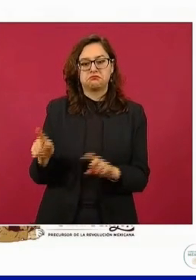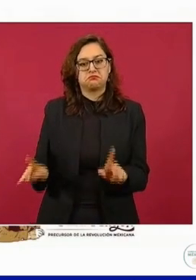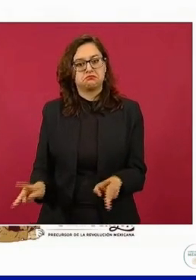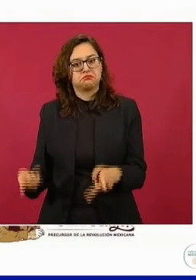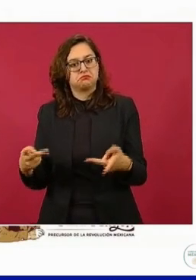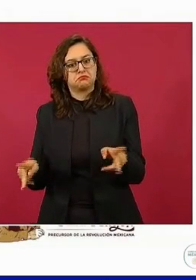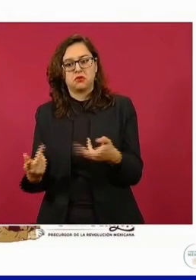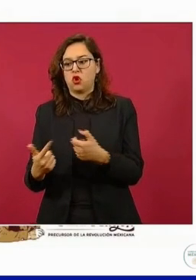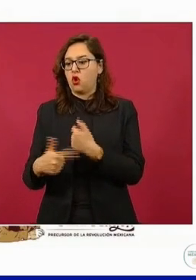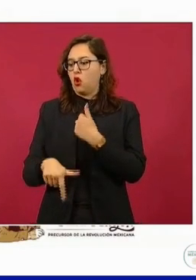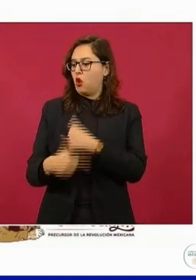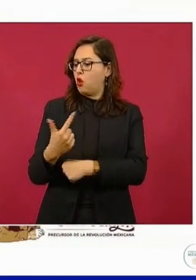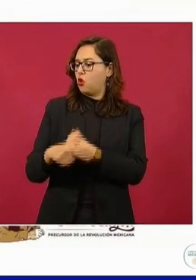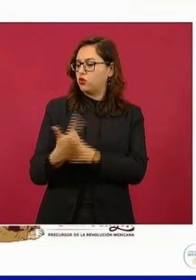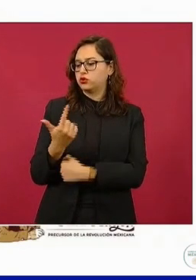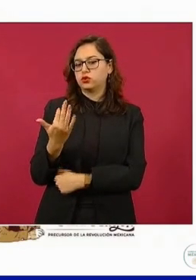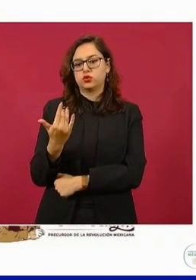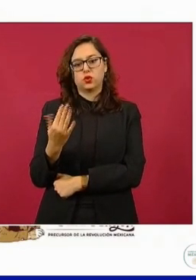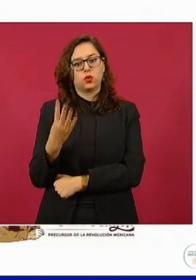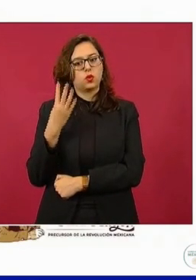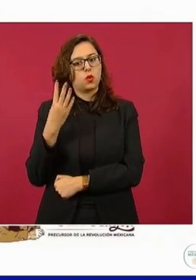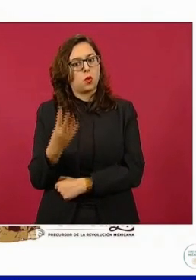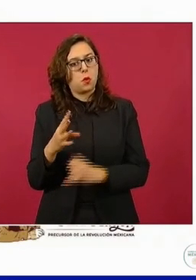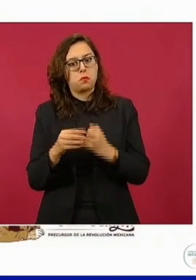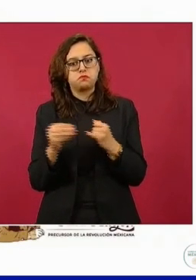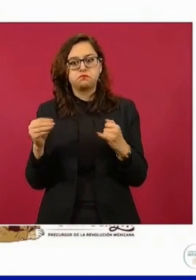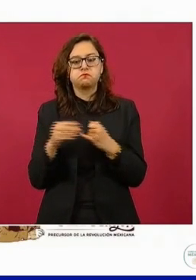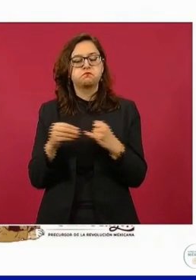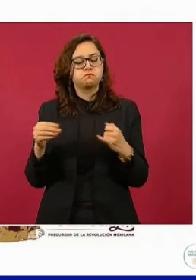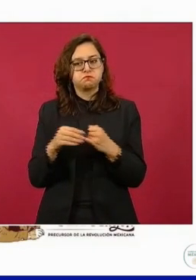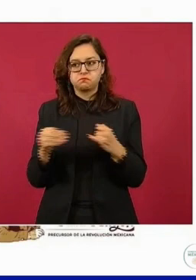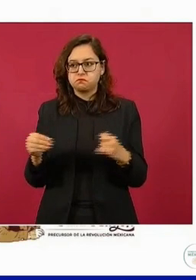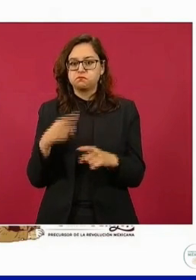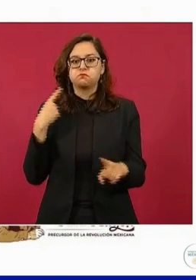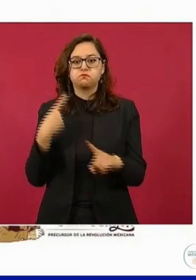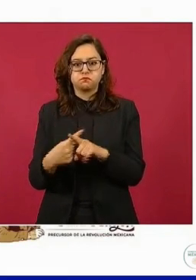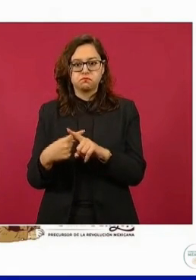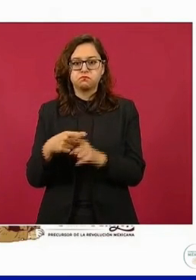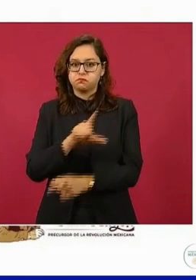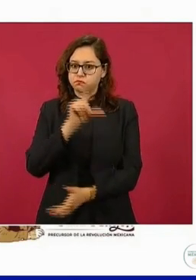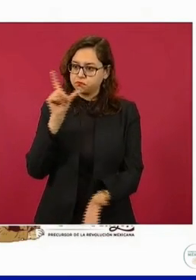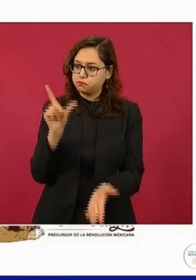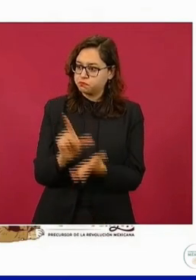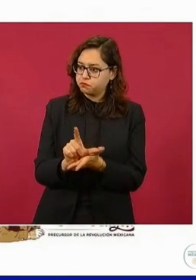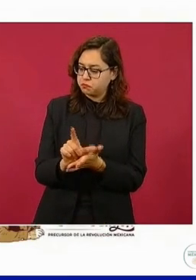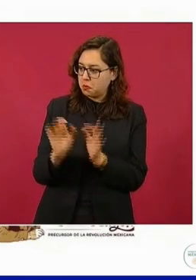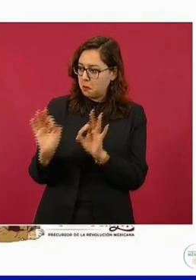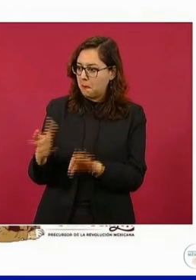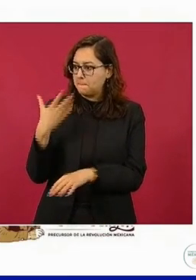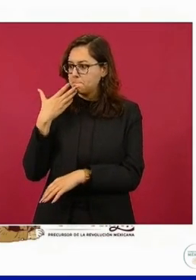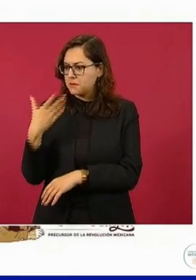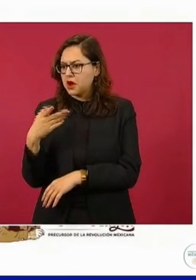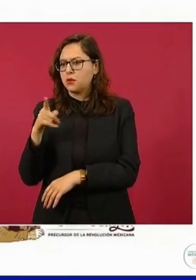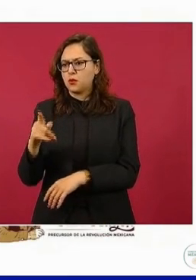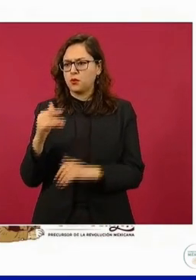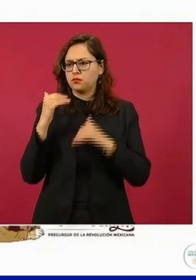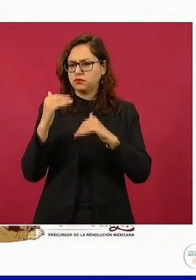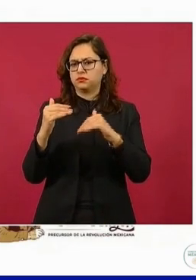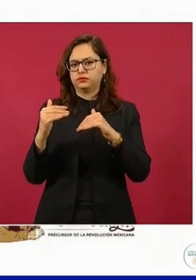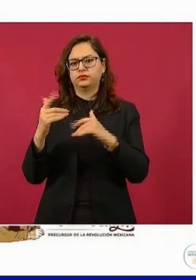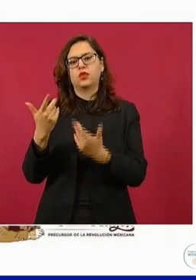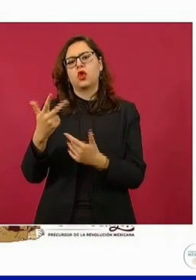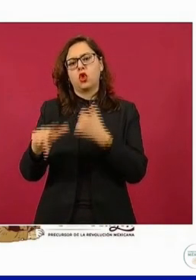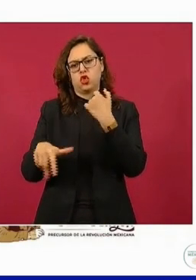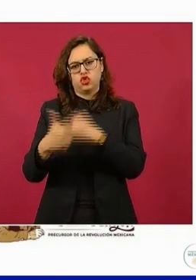precio de 11 pesos 50 y cuatro centavos por litro, cuando el precio máximo es de 12 pesos